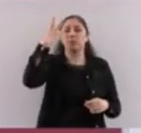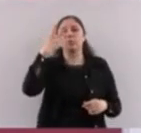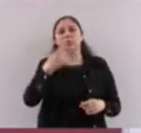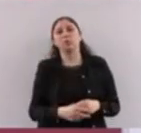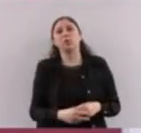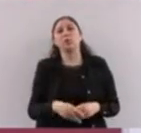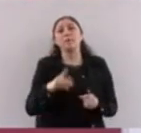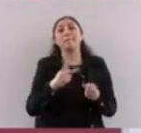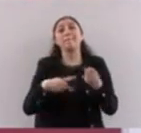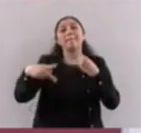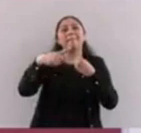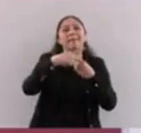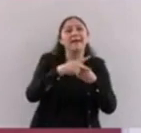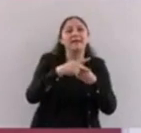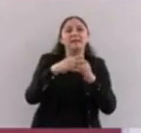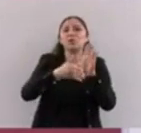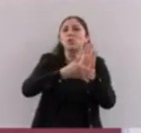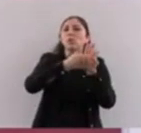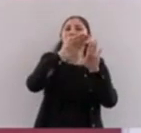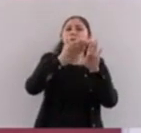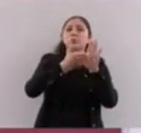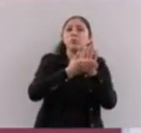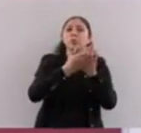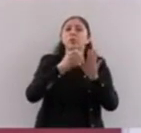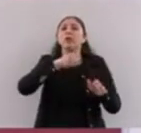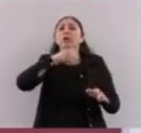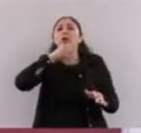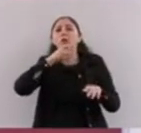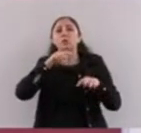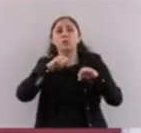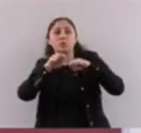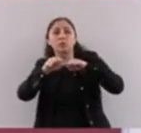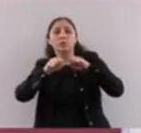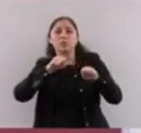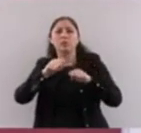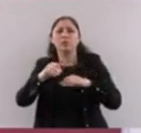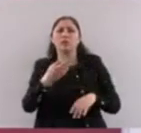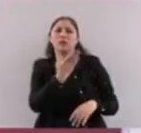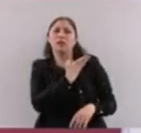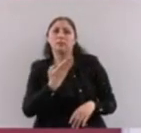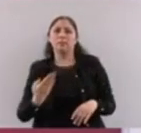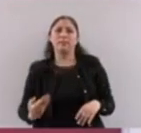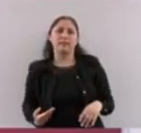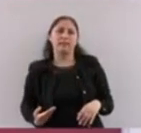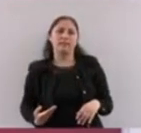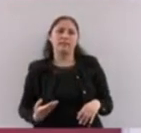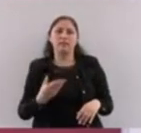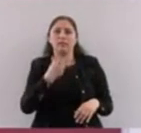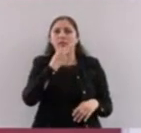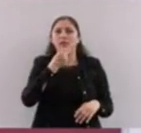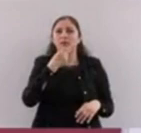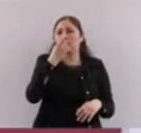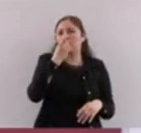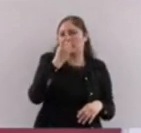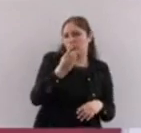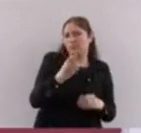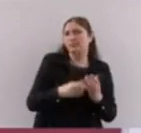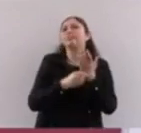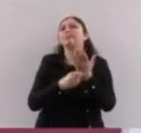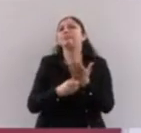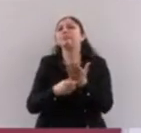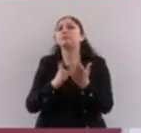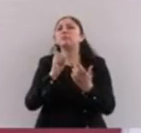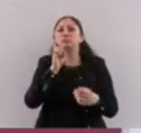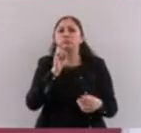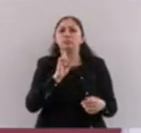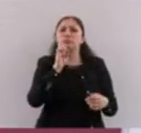construido ustedes con su trabajo. Y el presidente dijo, pues, cuando yo me vaya,